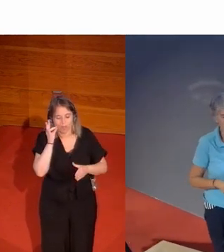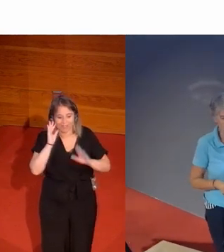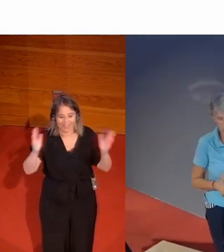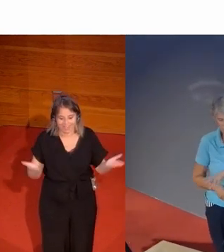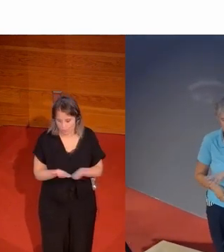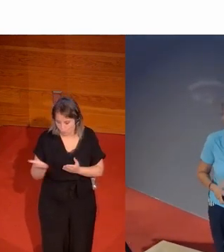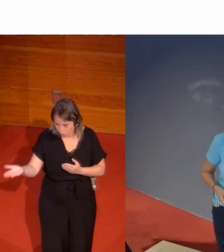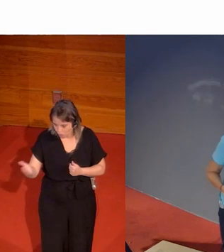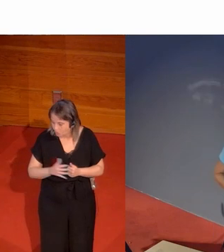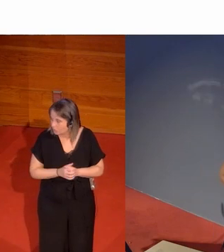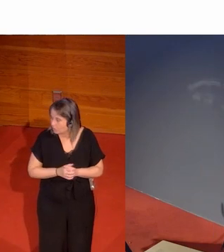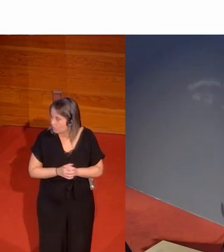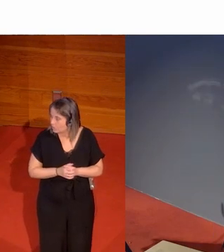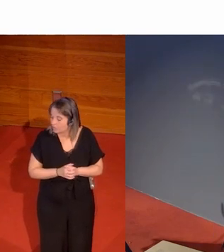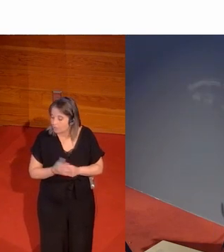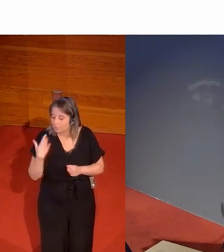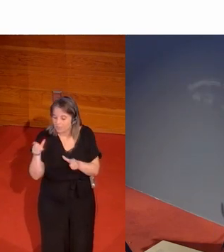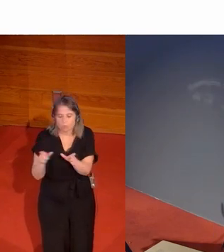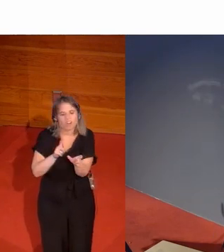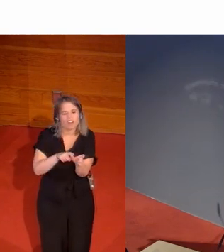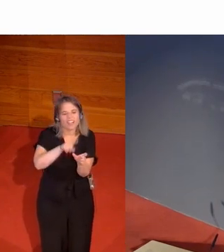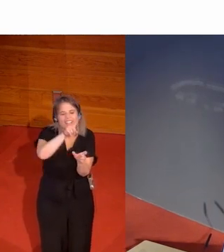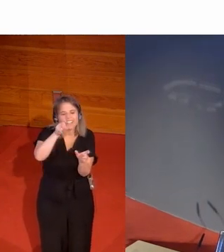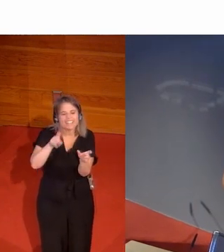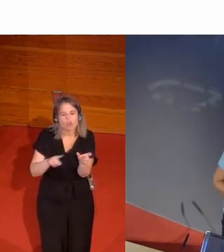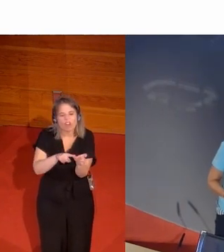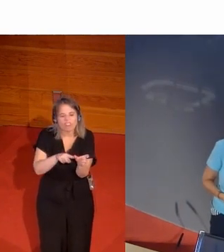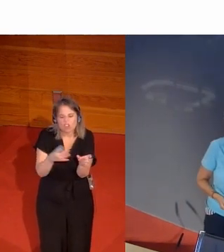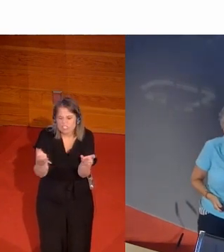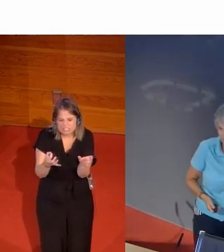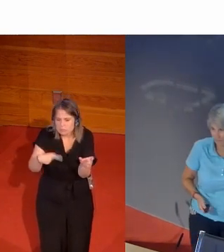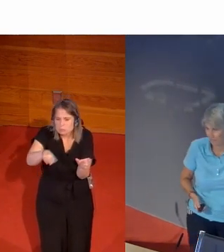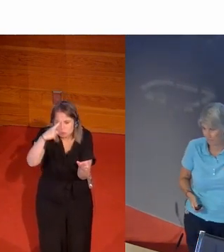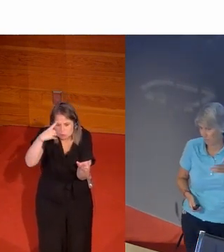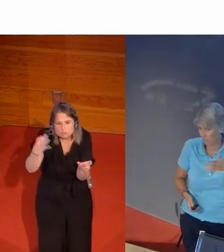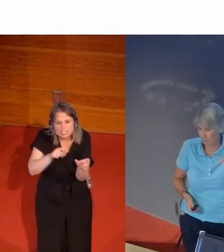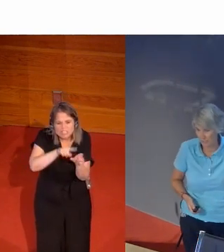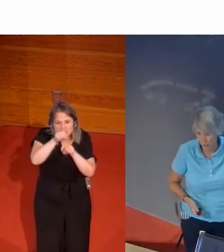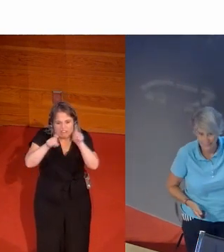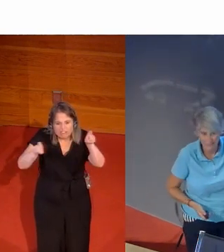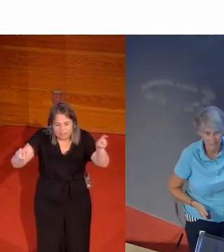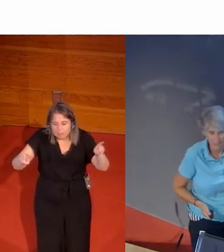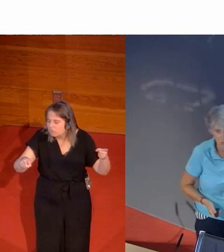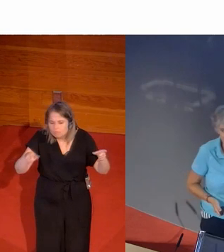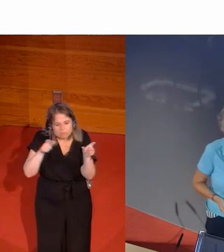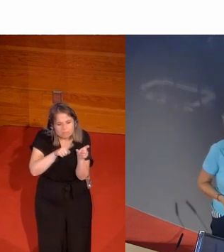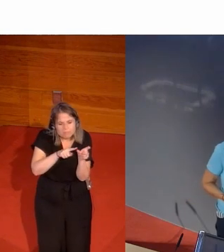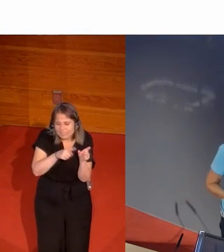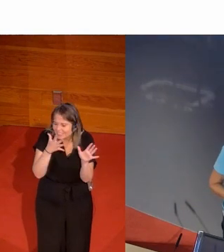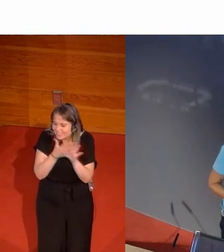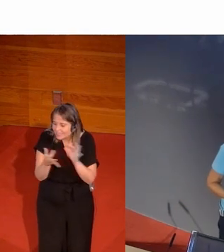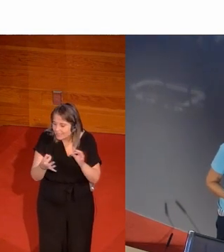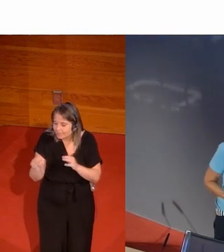ocultaban estas interrogaciones y seguramente vosotros también ignoréis qué es esto.